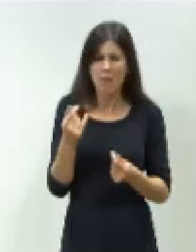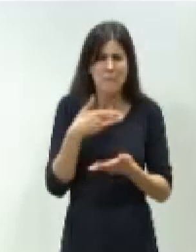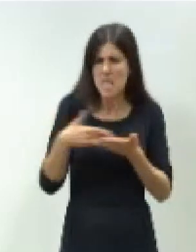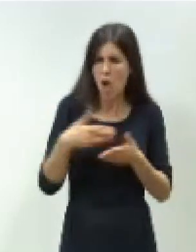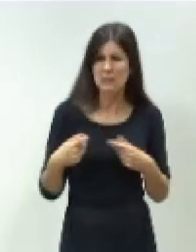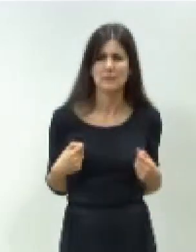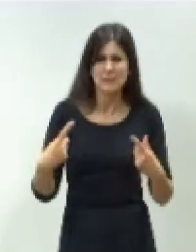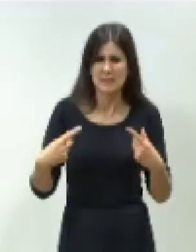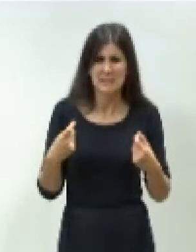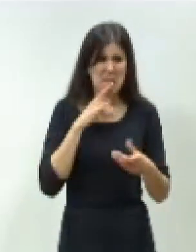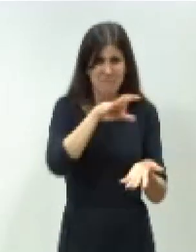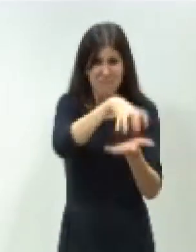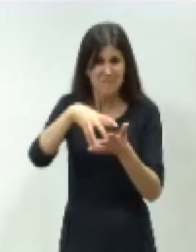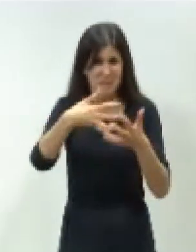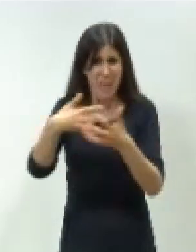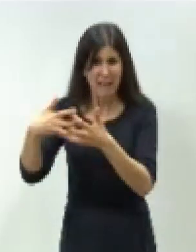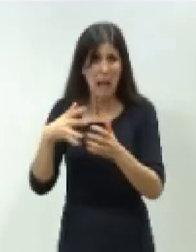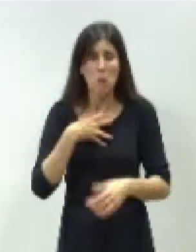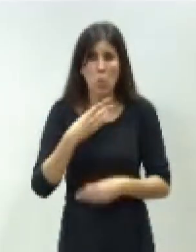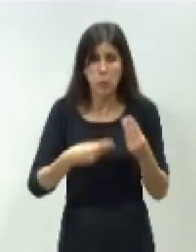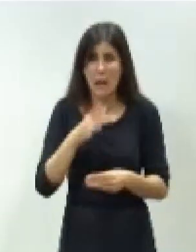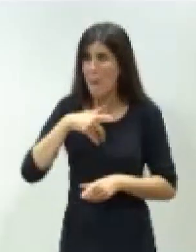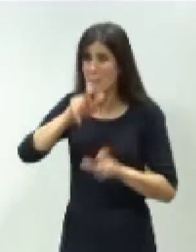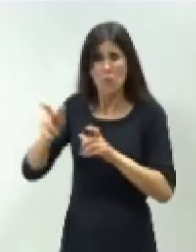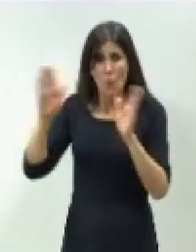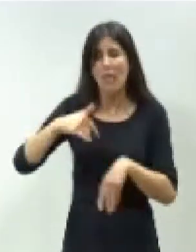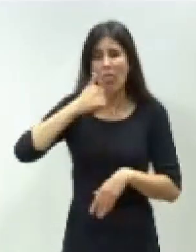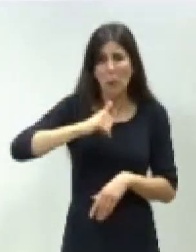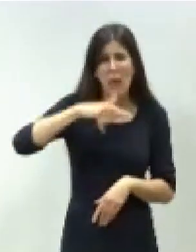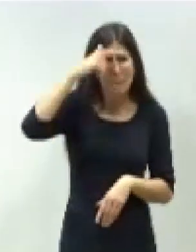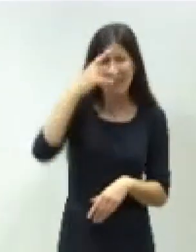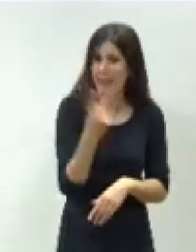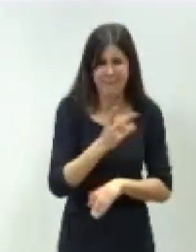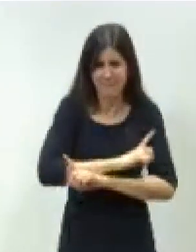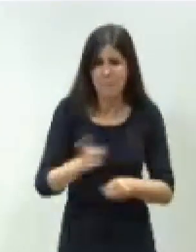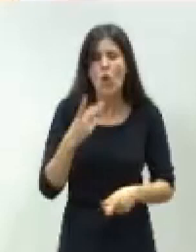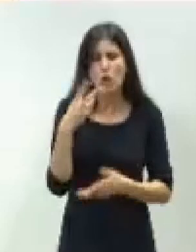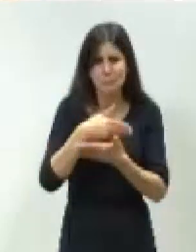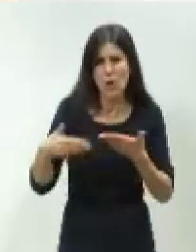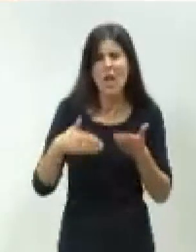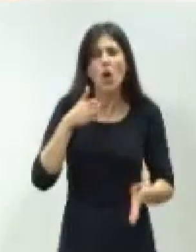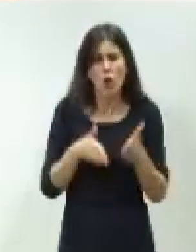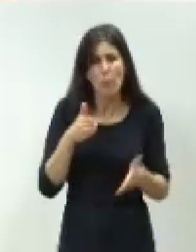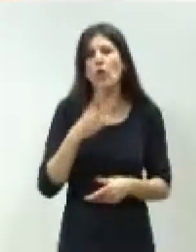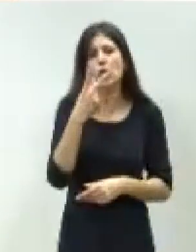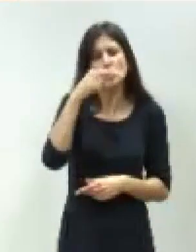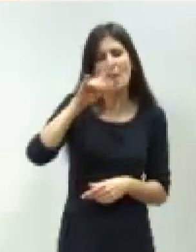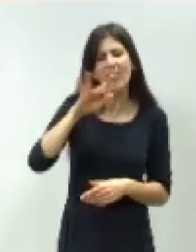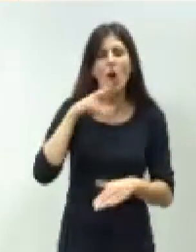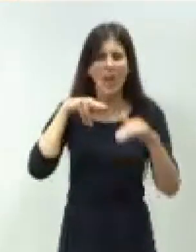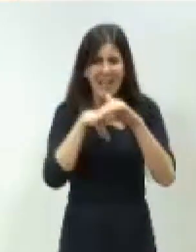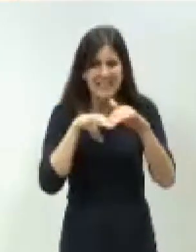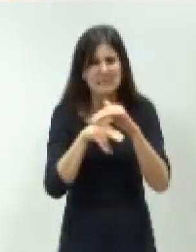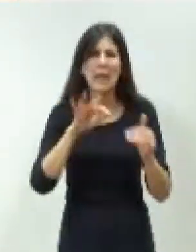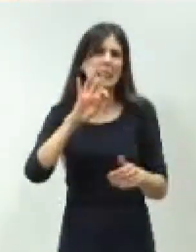equipos que no pueden utilizar por falta de personal, tanto en Ceuta como en Melilla. Dos millones en el robot Da Vinci, 2,5 en la Resonancia 3 Tesla,